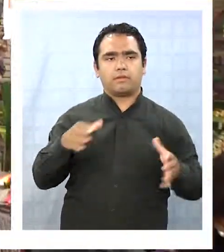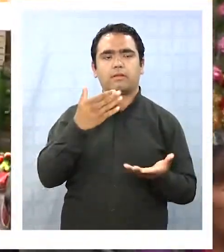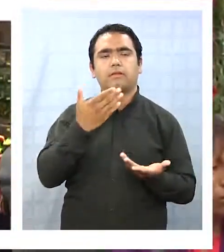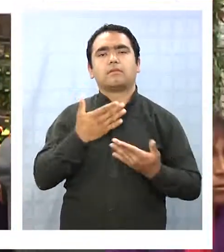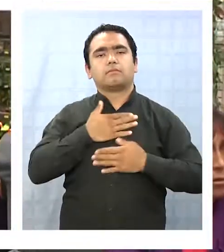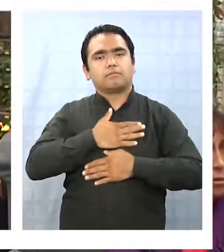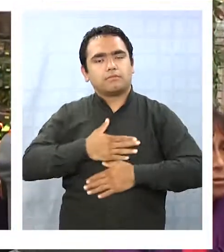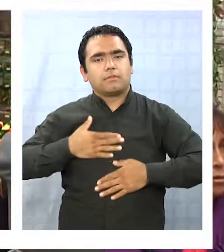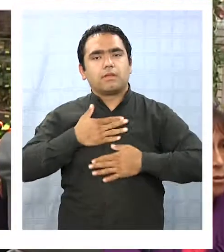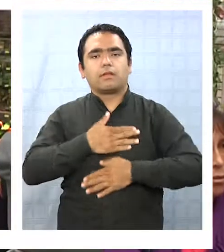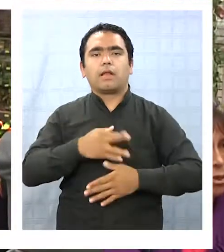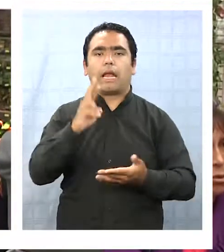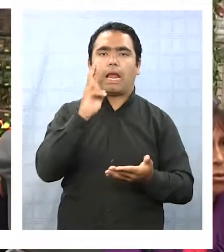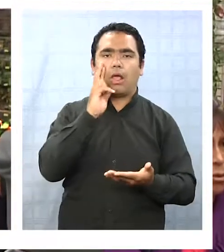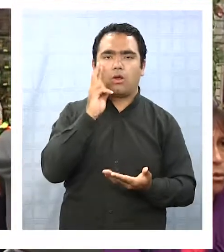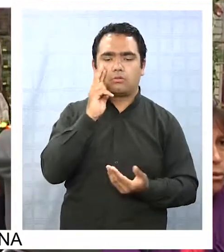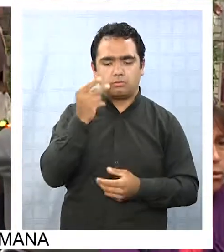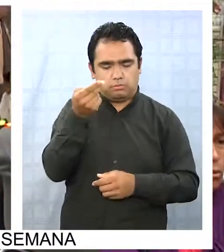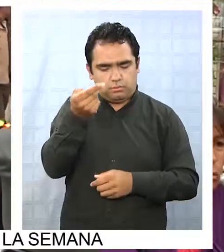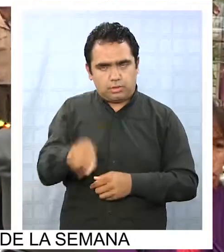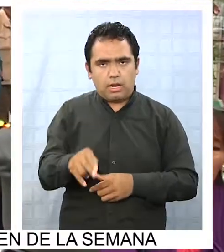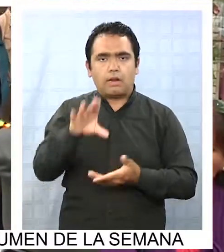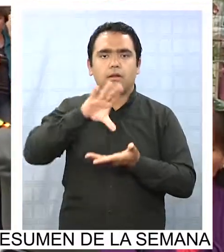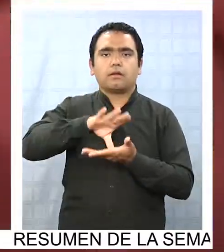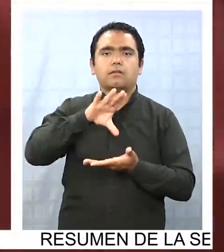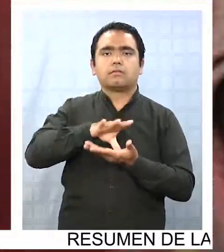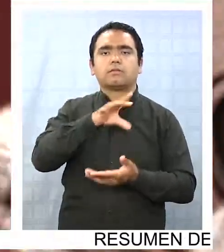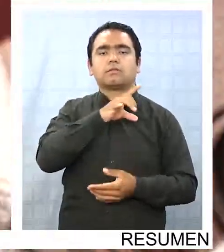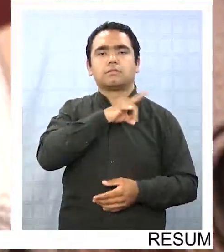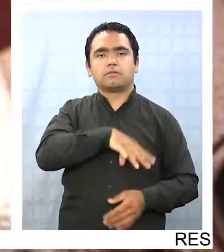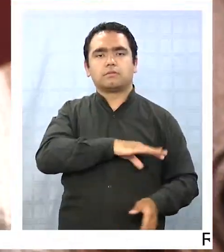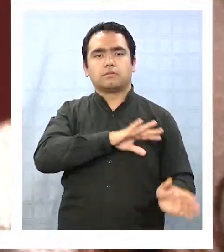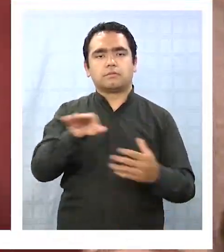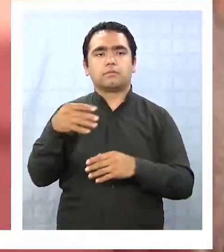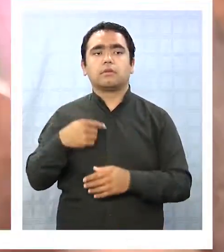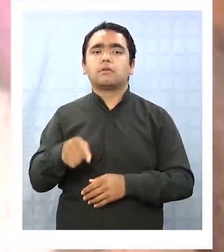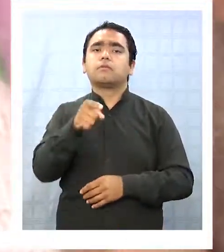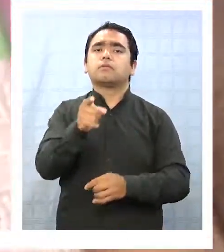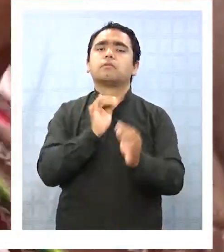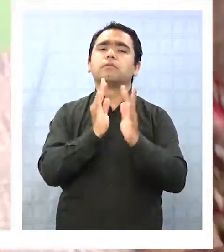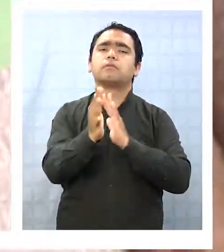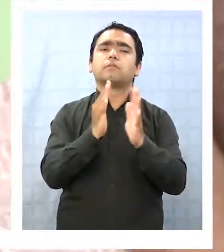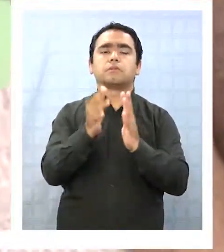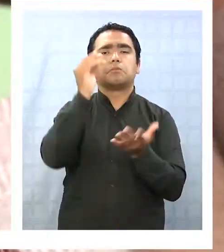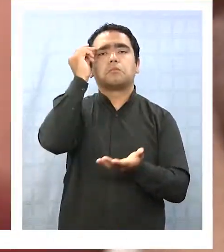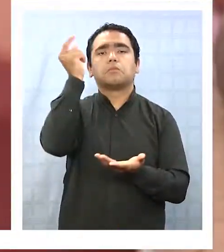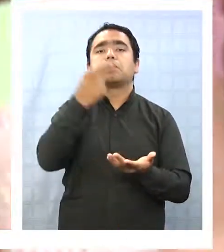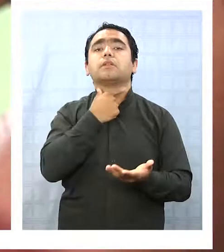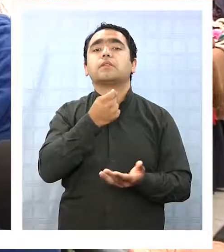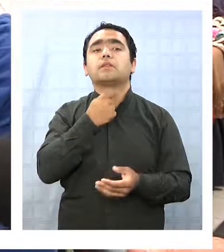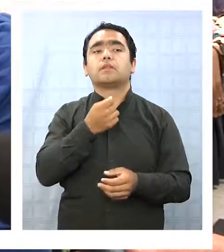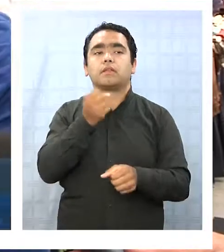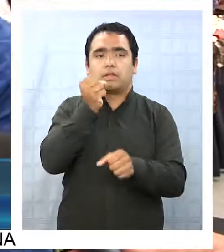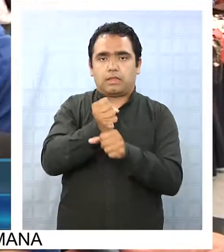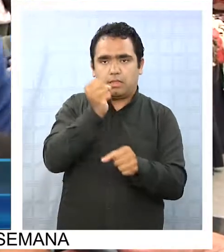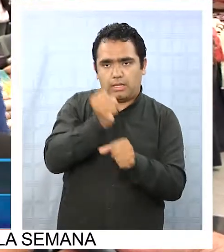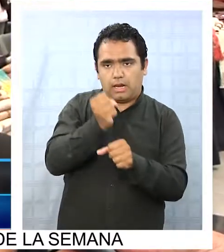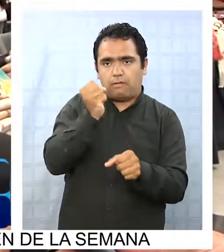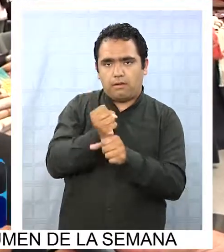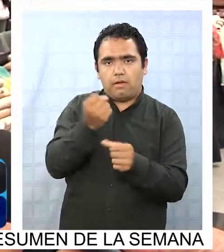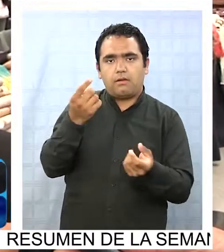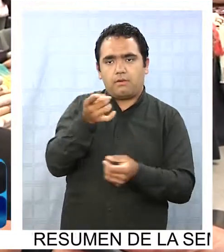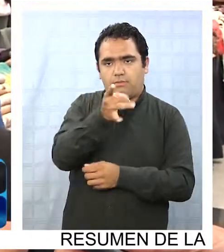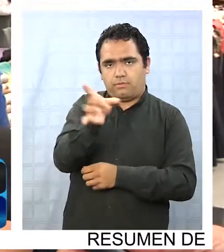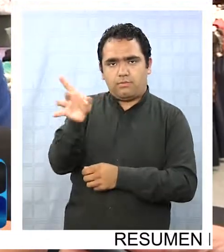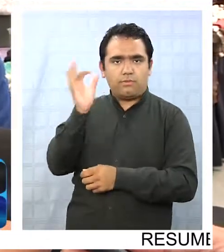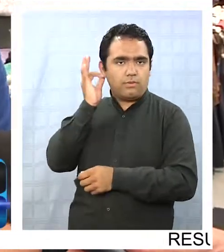reconocimiento de los connacionales. La idea de esta expo textil es promocionar el trabajo de las textileras que